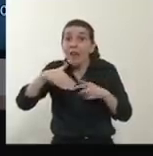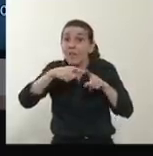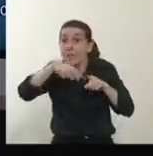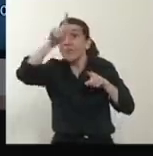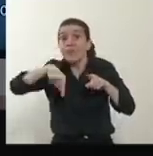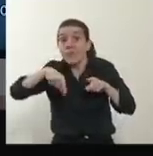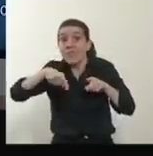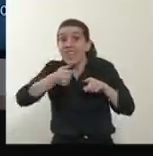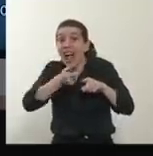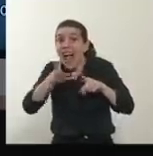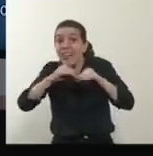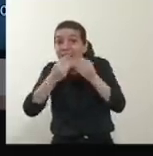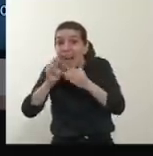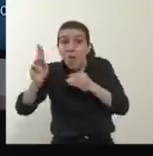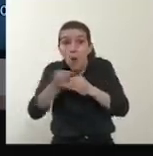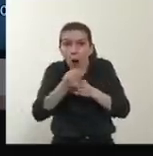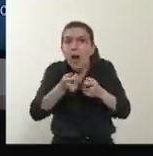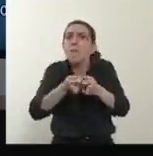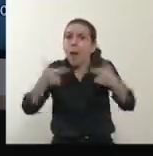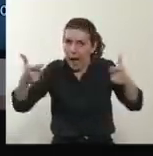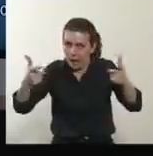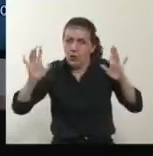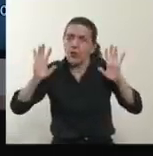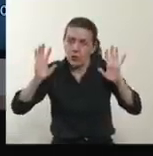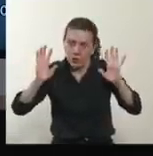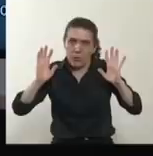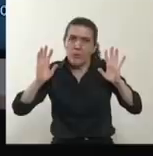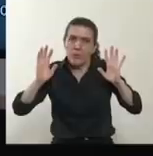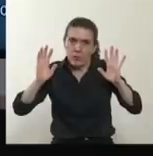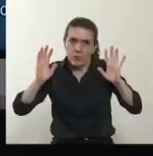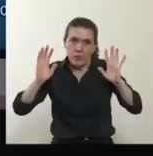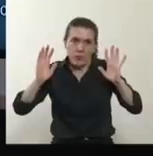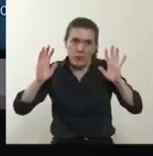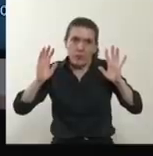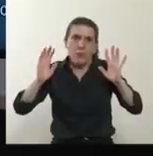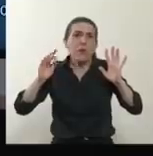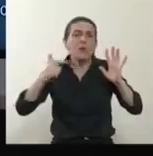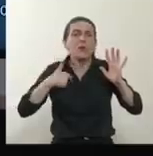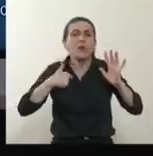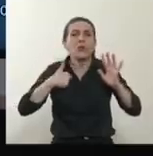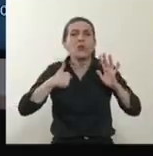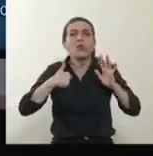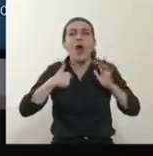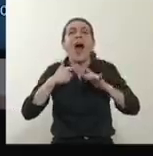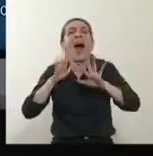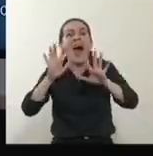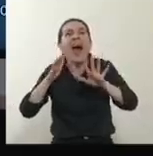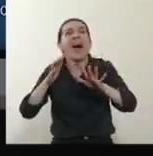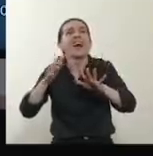Y lejos estoy de tranquilizarme con ese dato.